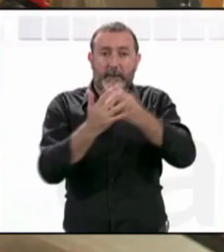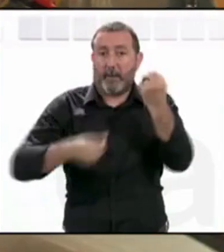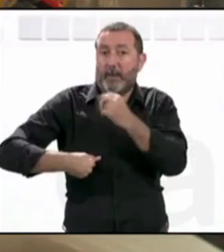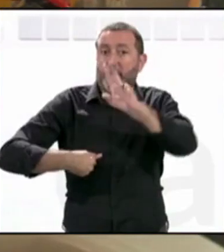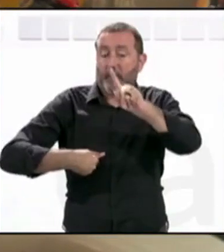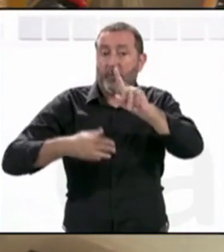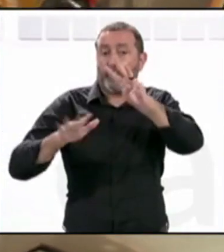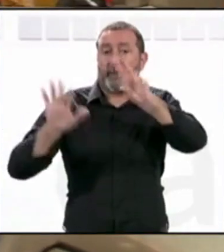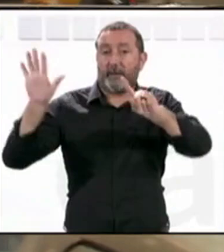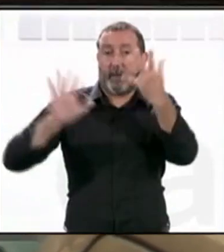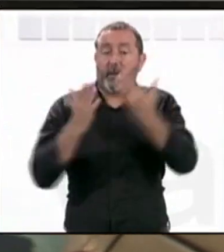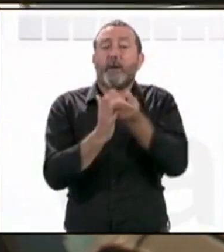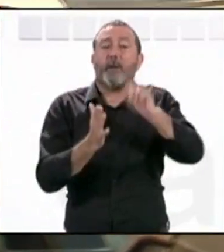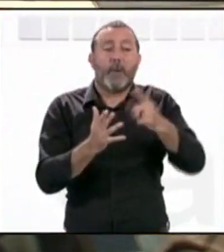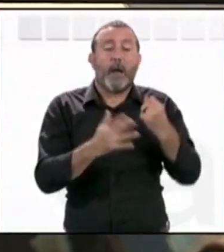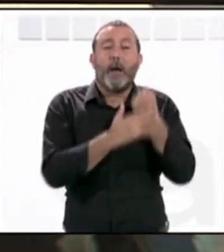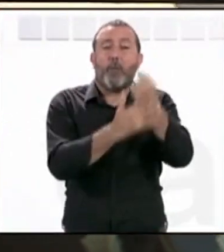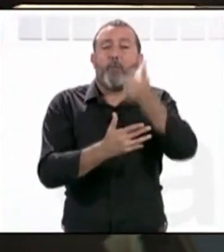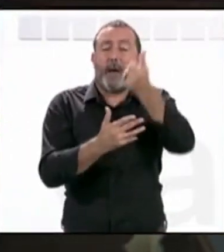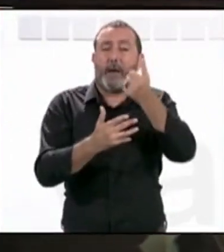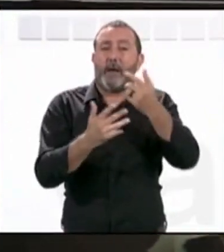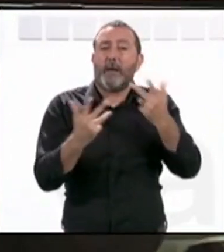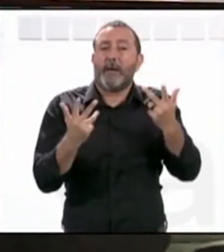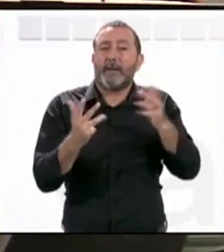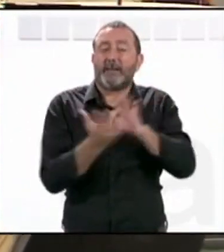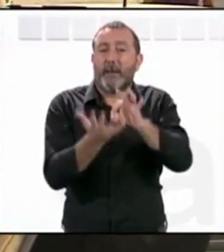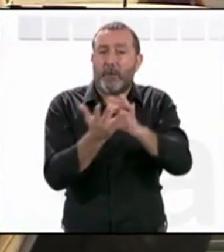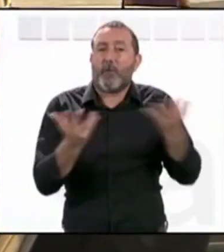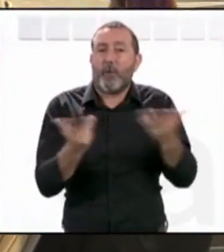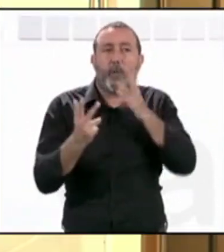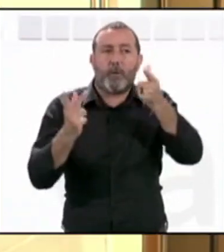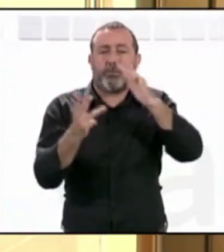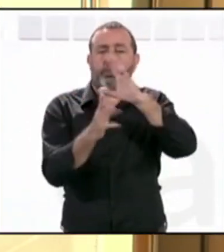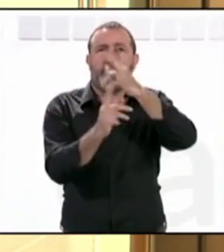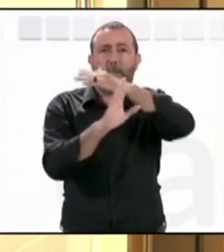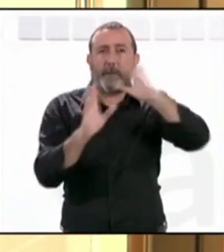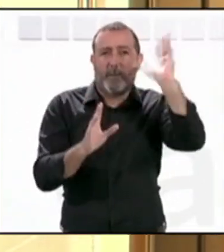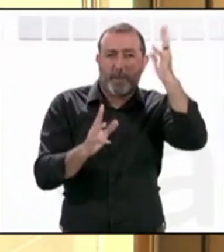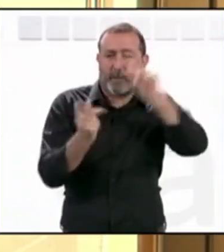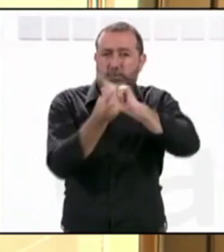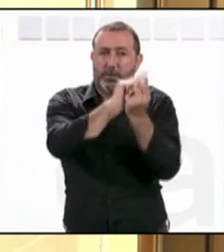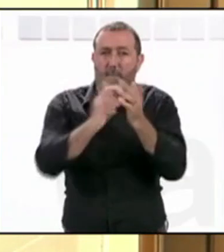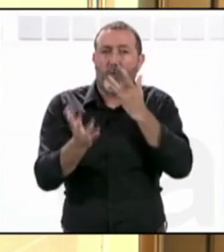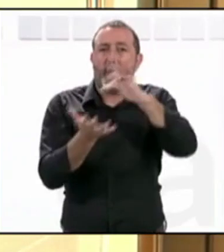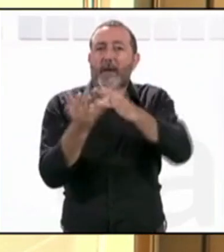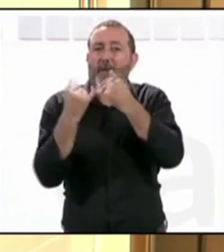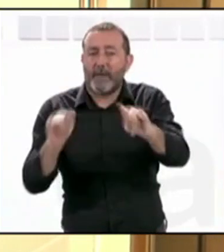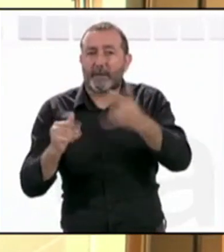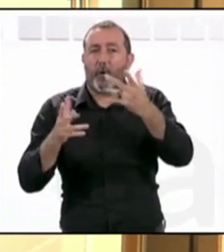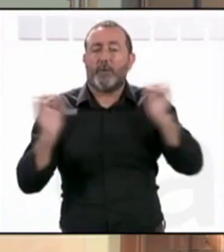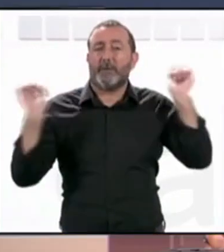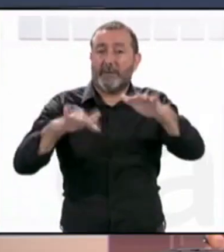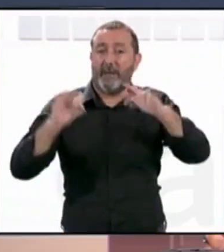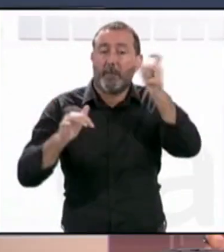deberán reforzar los servicios ante situaciones tanto de fenómenos meteorológicos adversos como en celebraciones de fiestas y eventos de gran